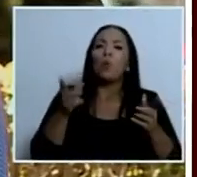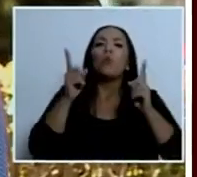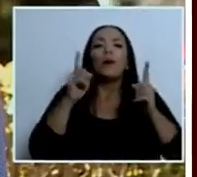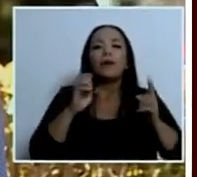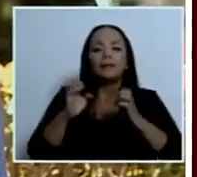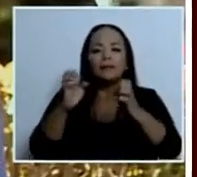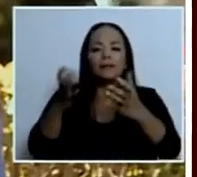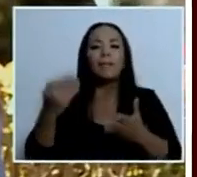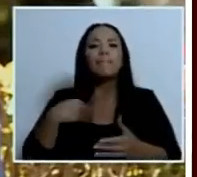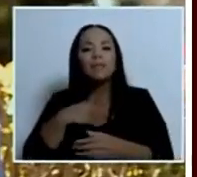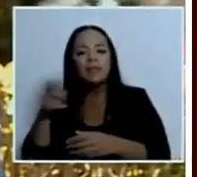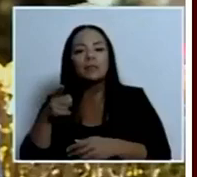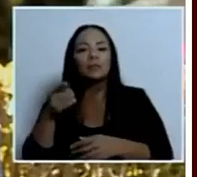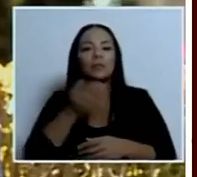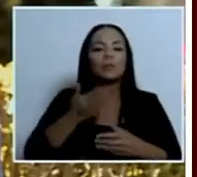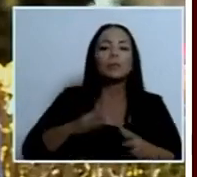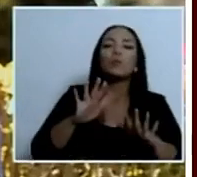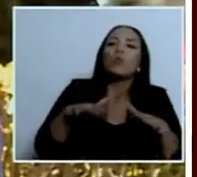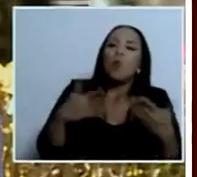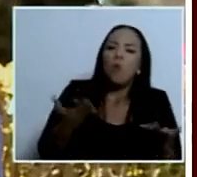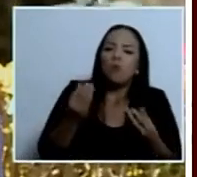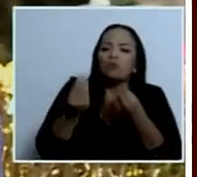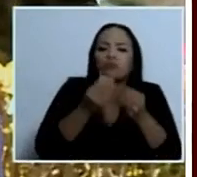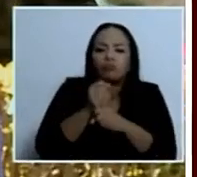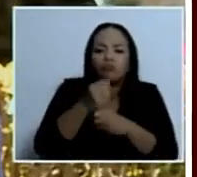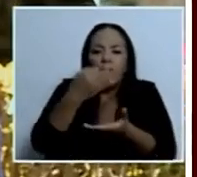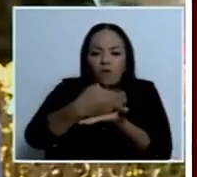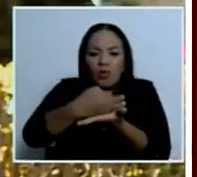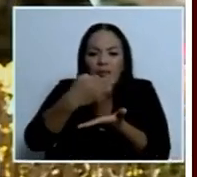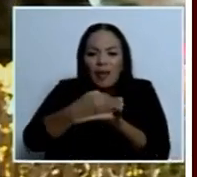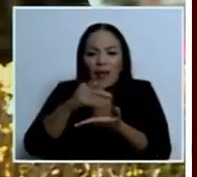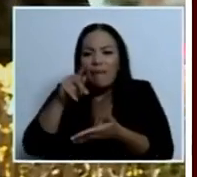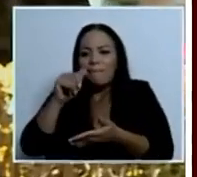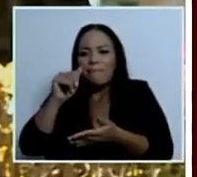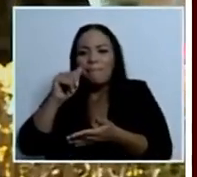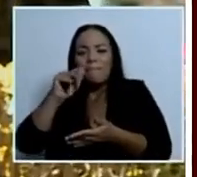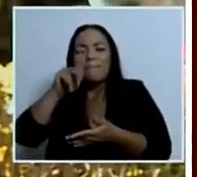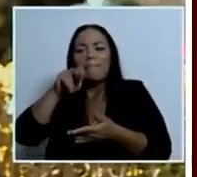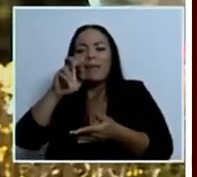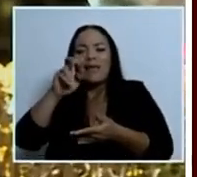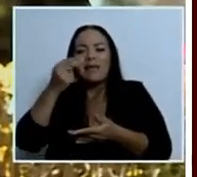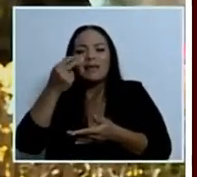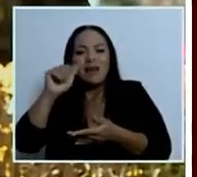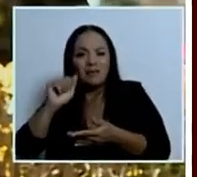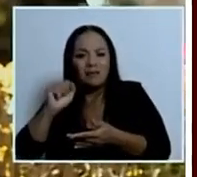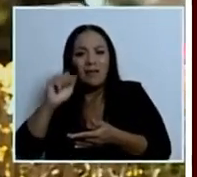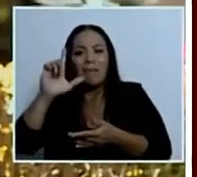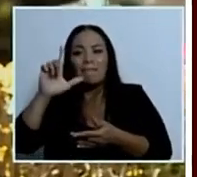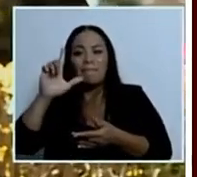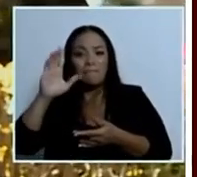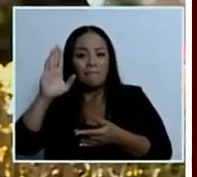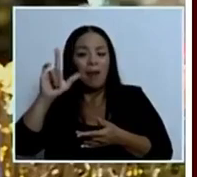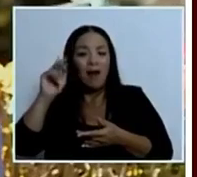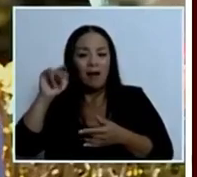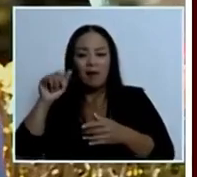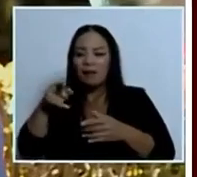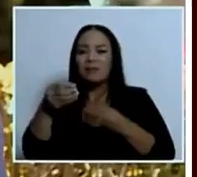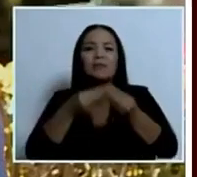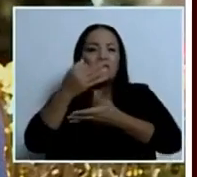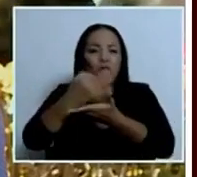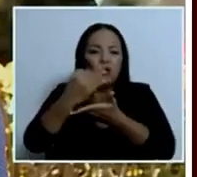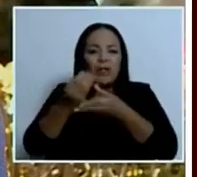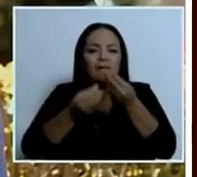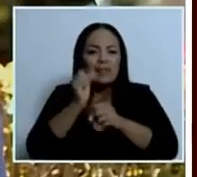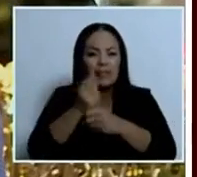con la frontera de Peñas Blancas con esa aduana de Peñas Blancas donde asaltan a los traileros todos los días y sobre todo señor